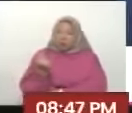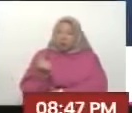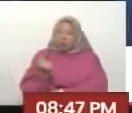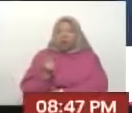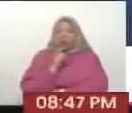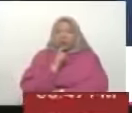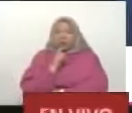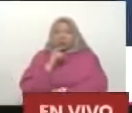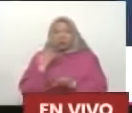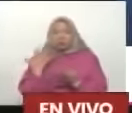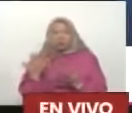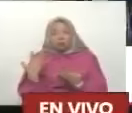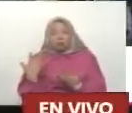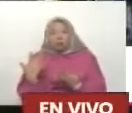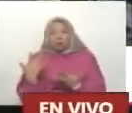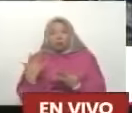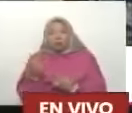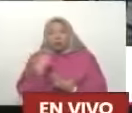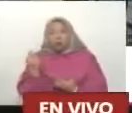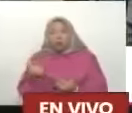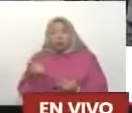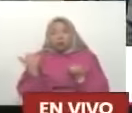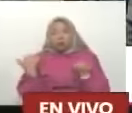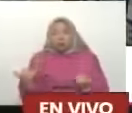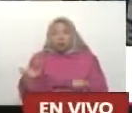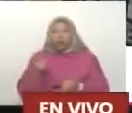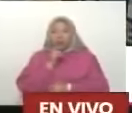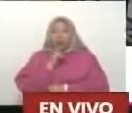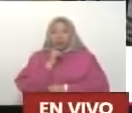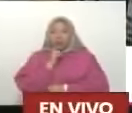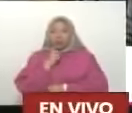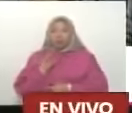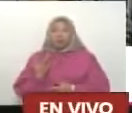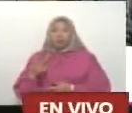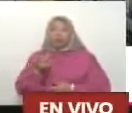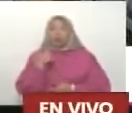parir, ¿verdad? Para eso estamos aquí, ¿ah?